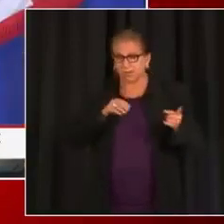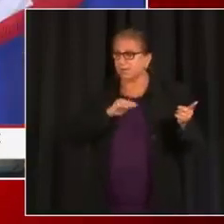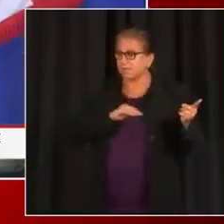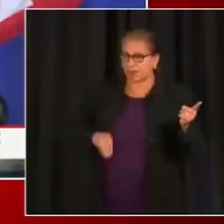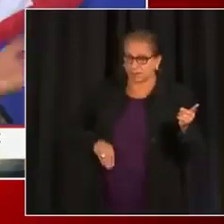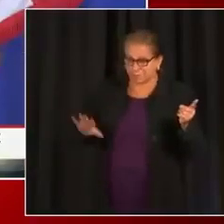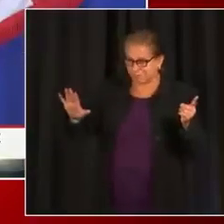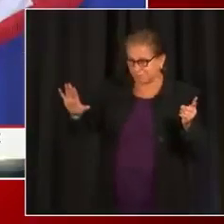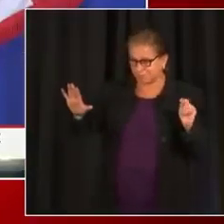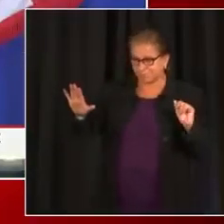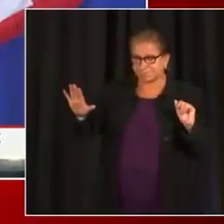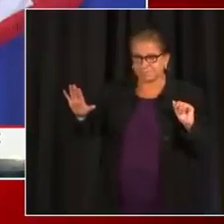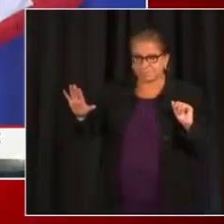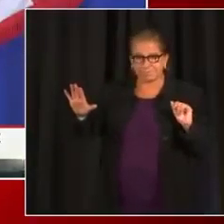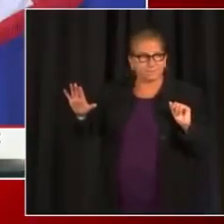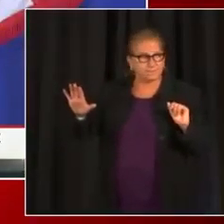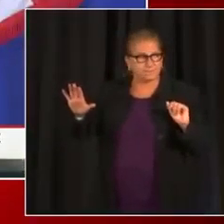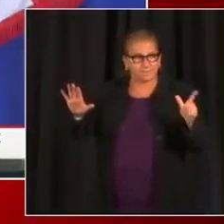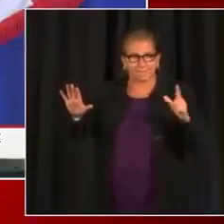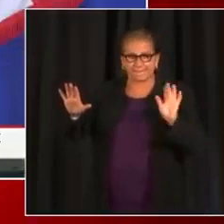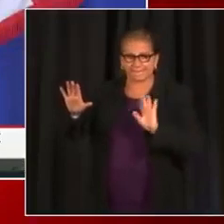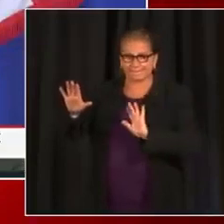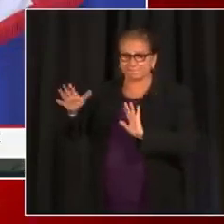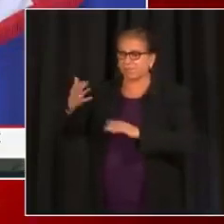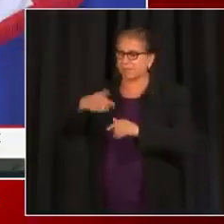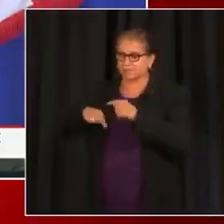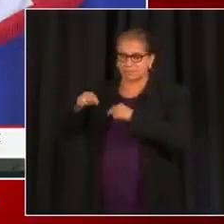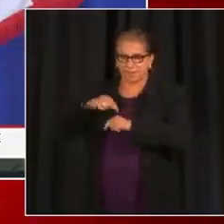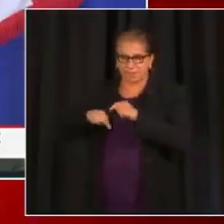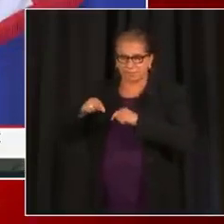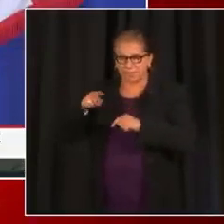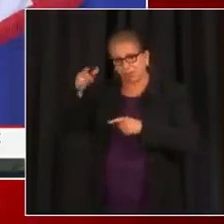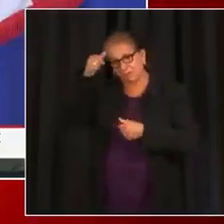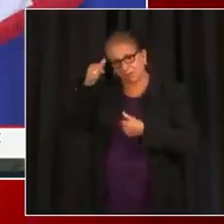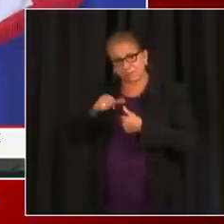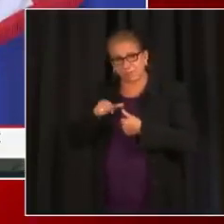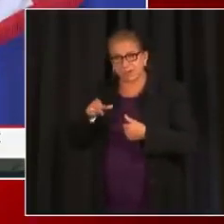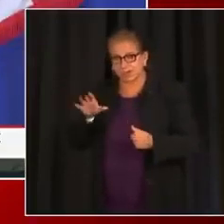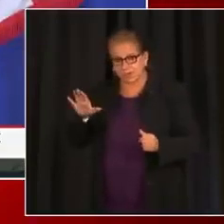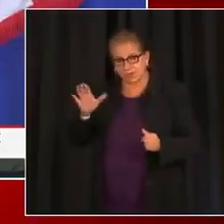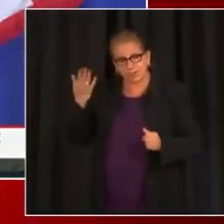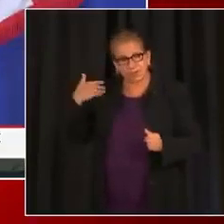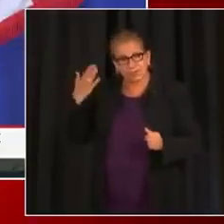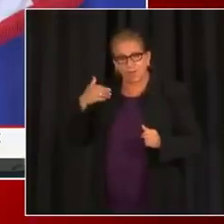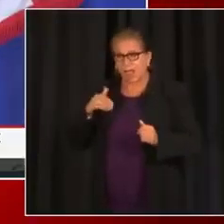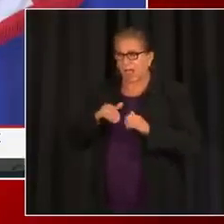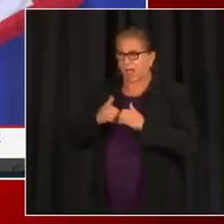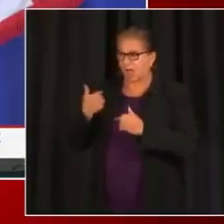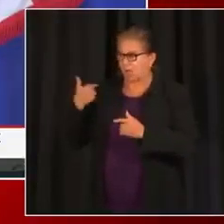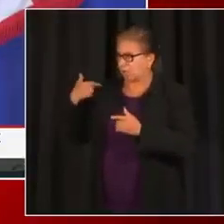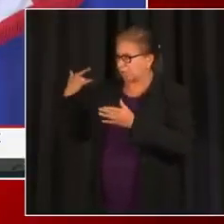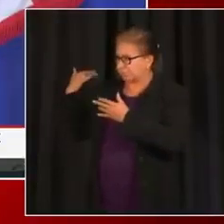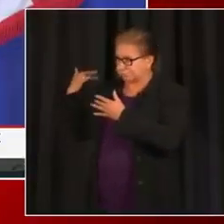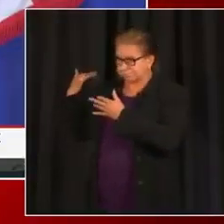primero, vamos a regresar un poquito. Vamos a recordar algo.